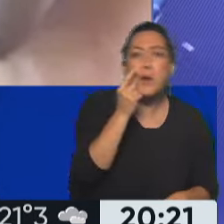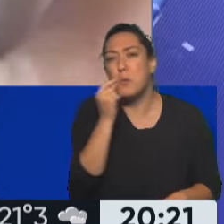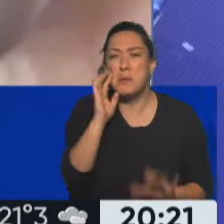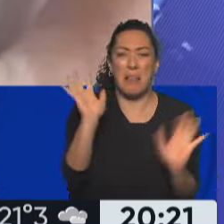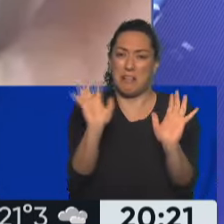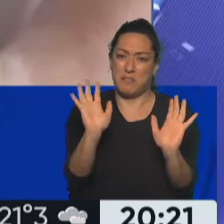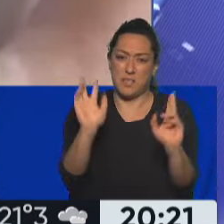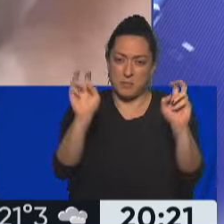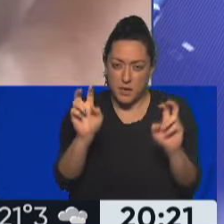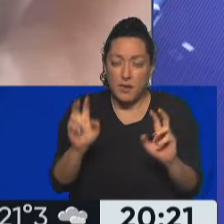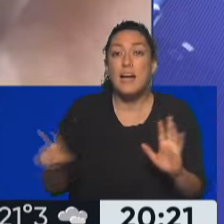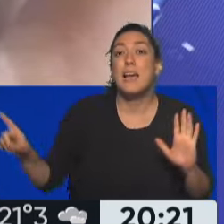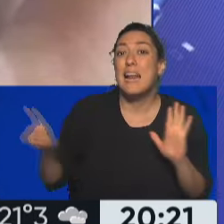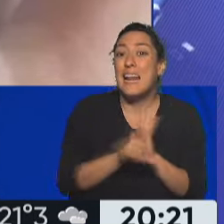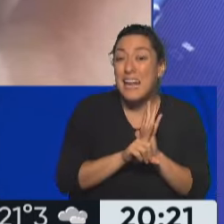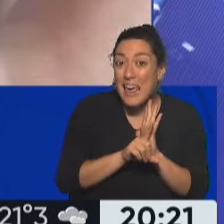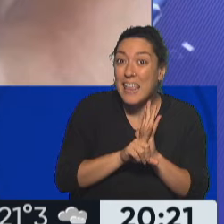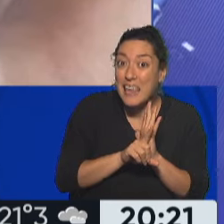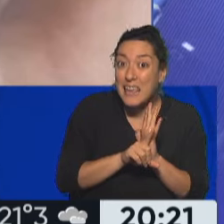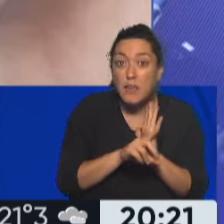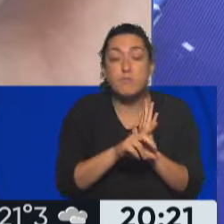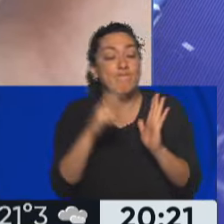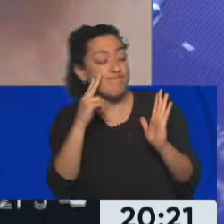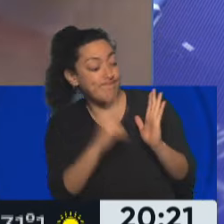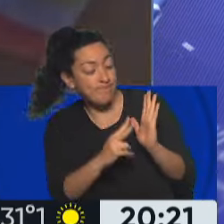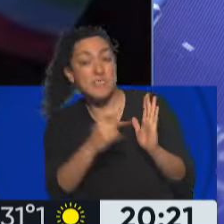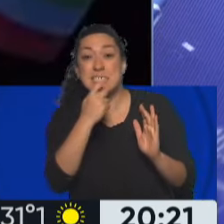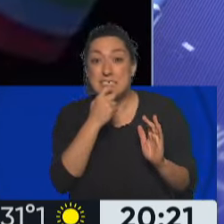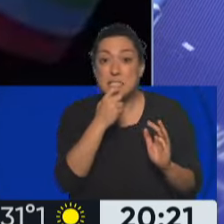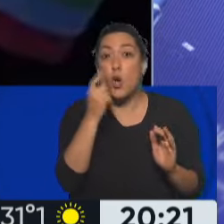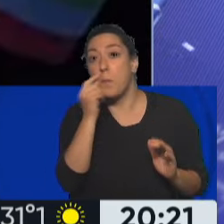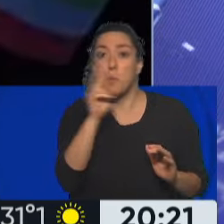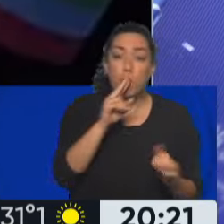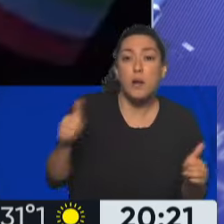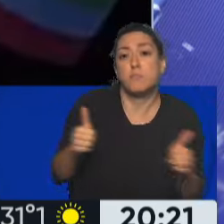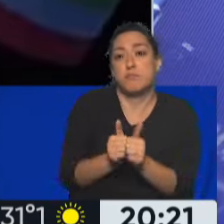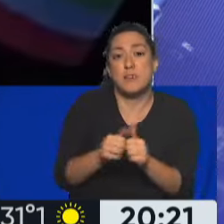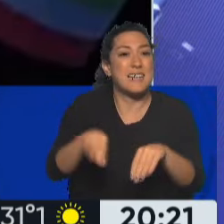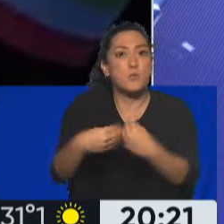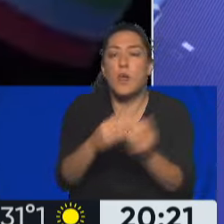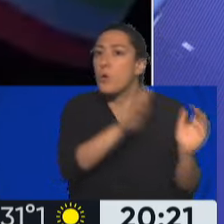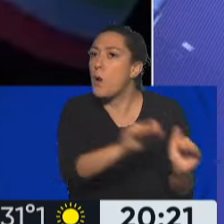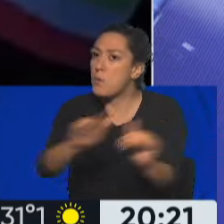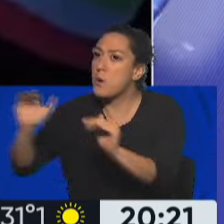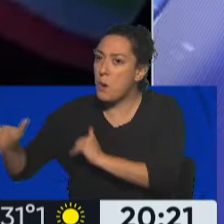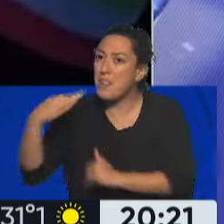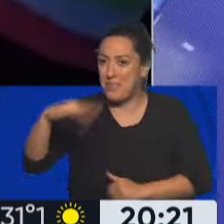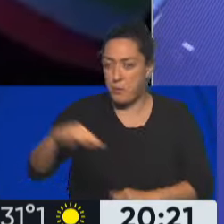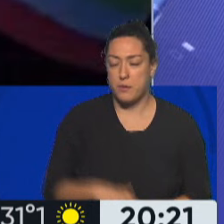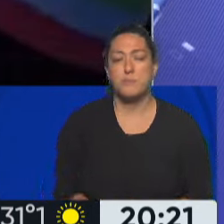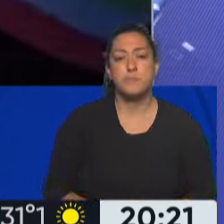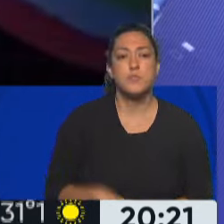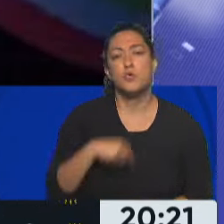La lectura jurídica tiene que ver en... Si hubiera sido una pareja heterosexual, ¿también? El mismo resultado, exactamente el mismo resultado. Fati, te